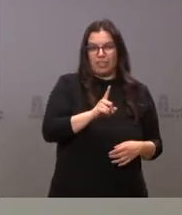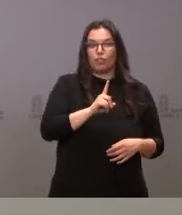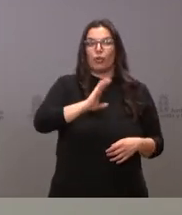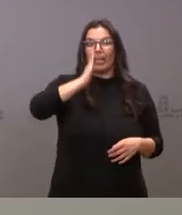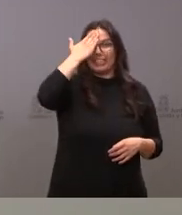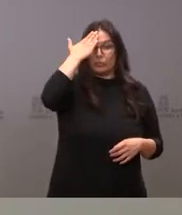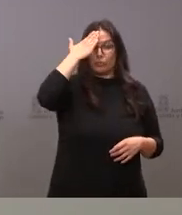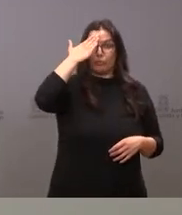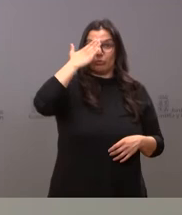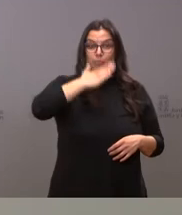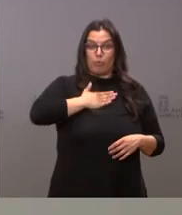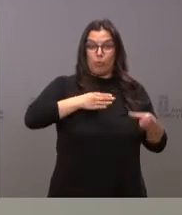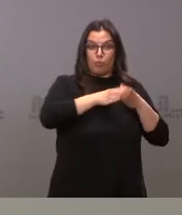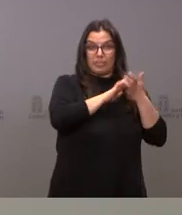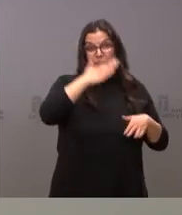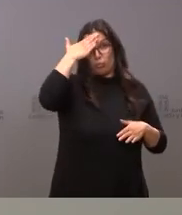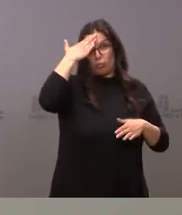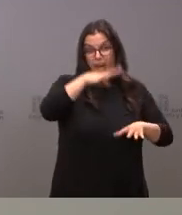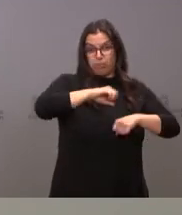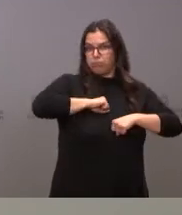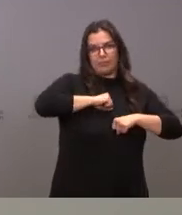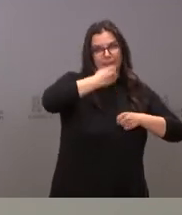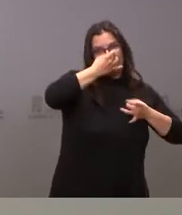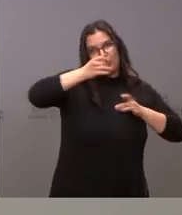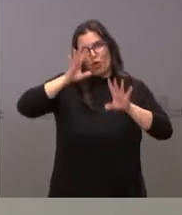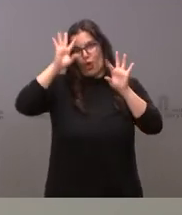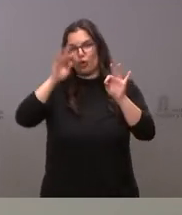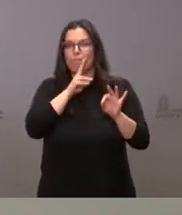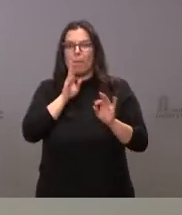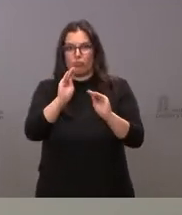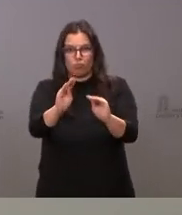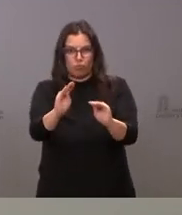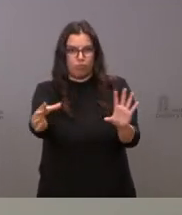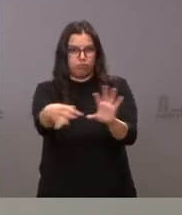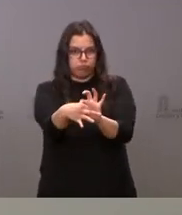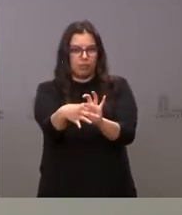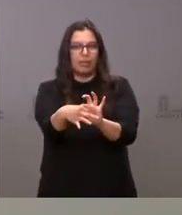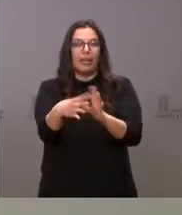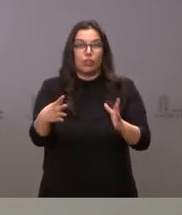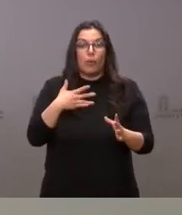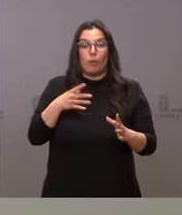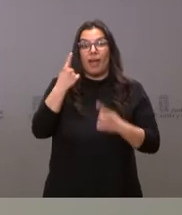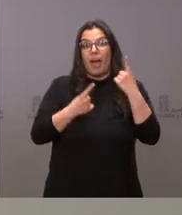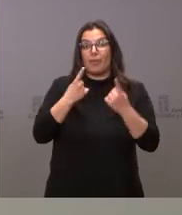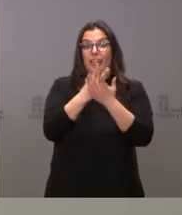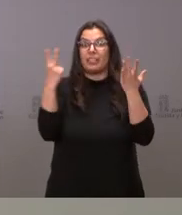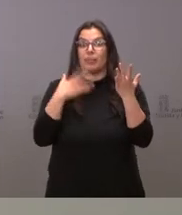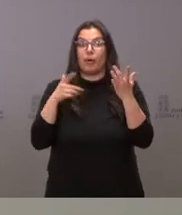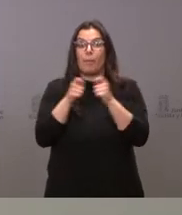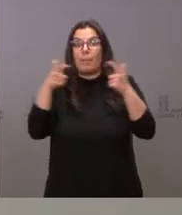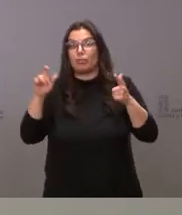esta patria potestad, de esta tutela, corresponde como es natural a la madre. Y, por tanto, se nos está dando en el momento actual esta doble